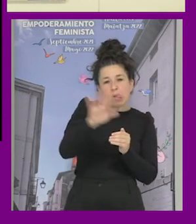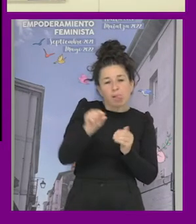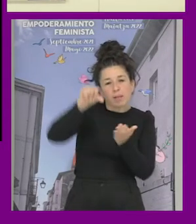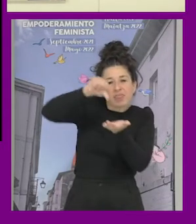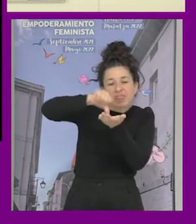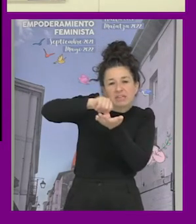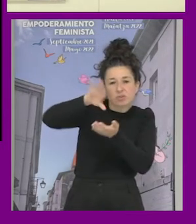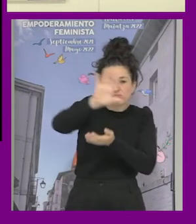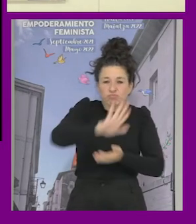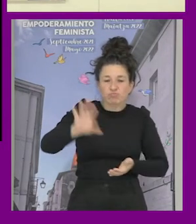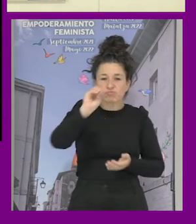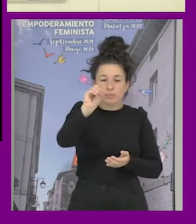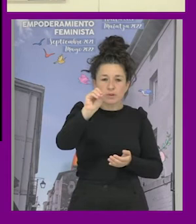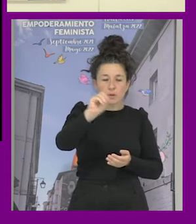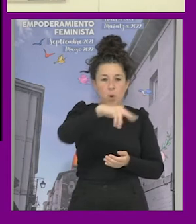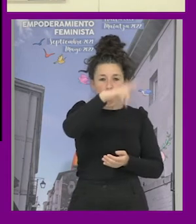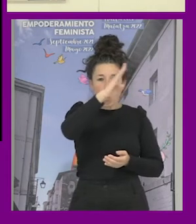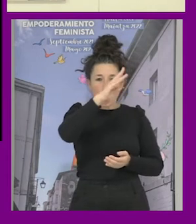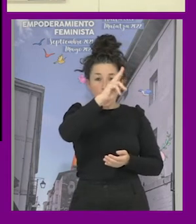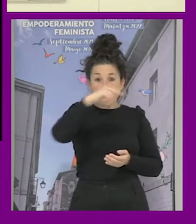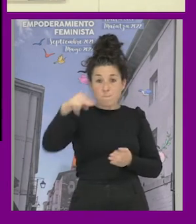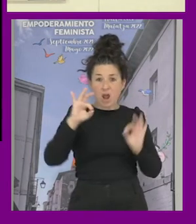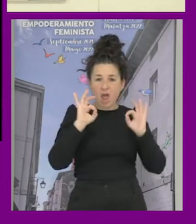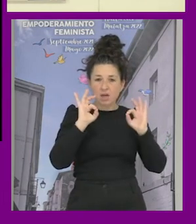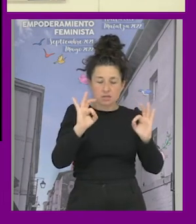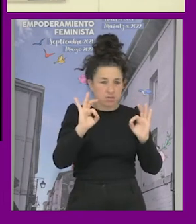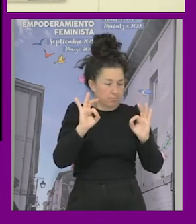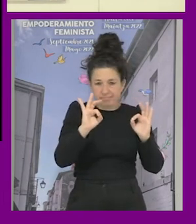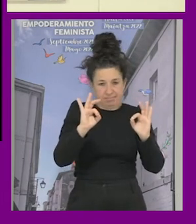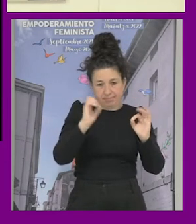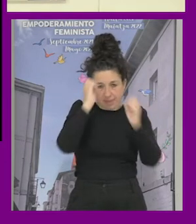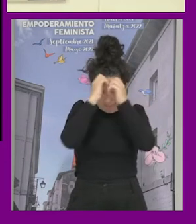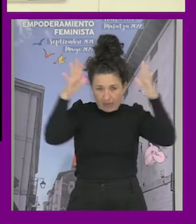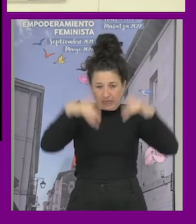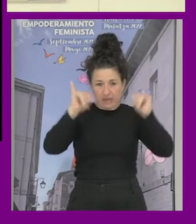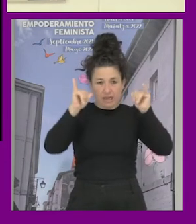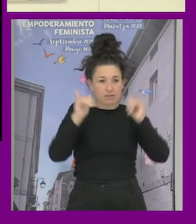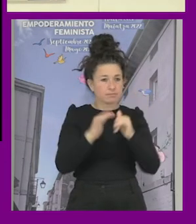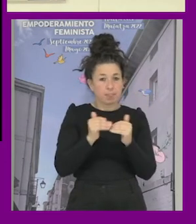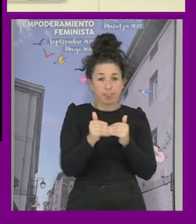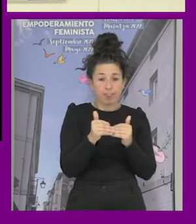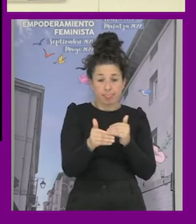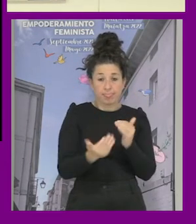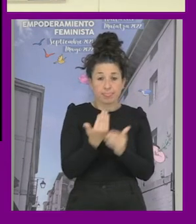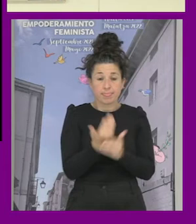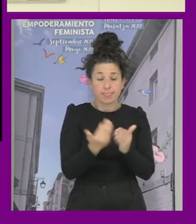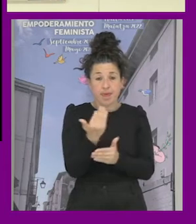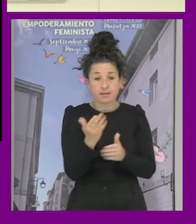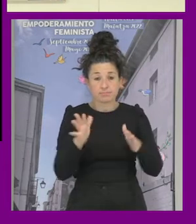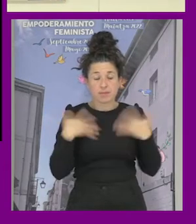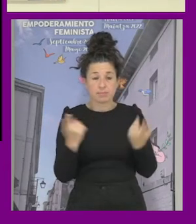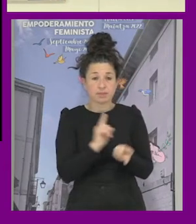de este tipo era absolutamente impensable al cabo de unos pocos días estar el estado del